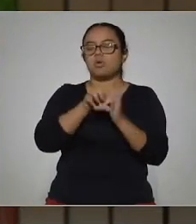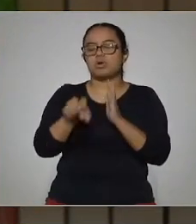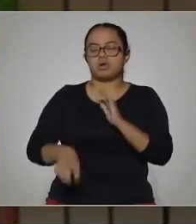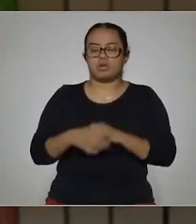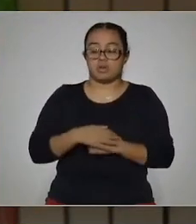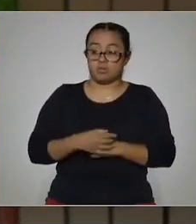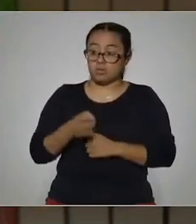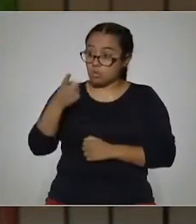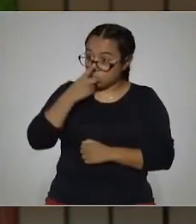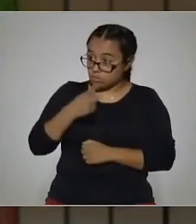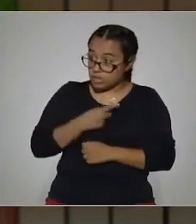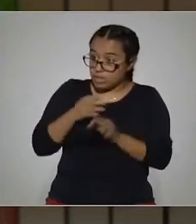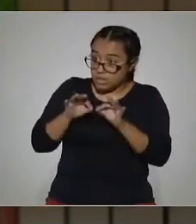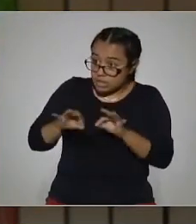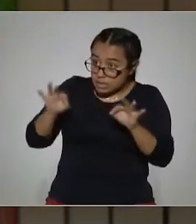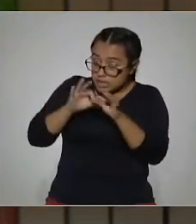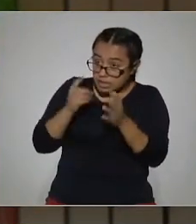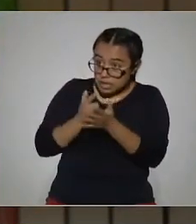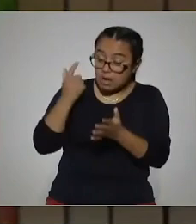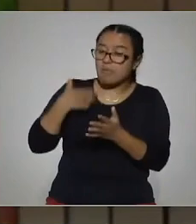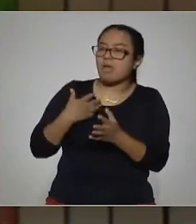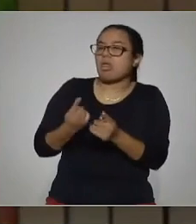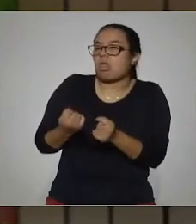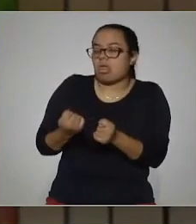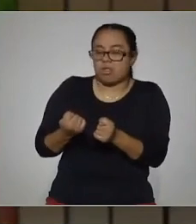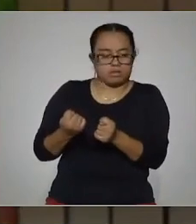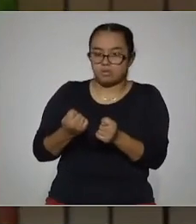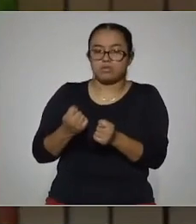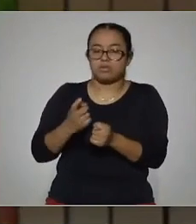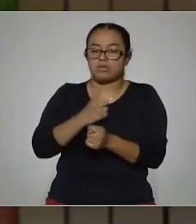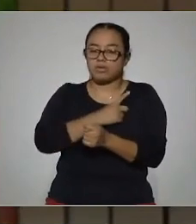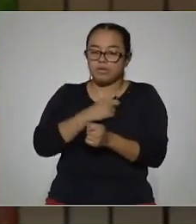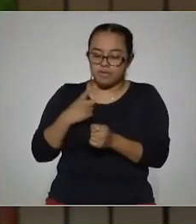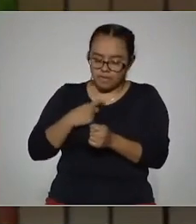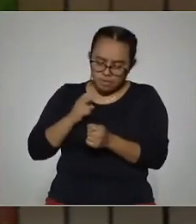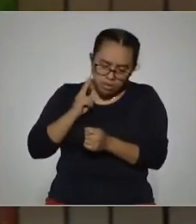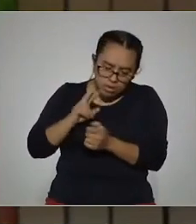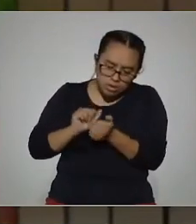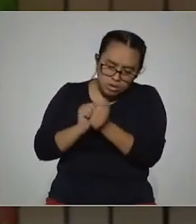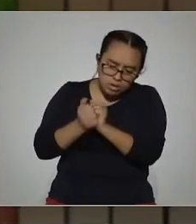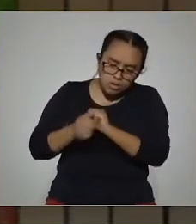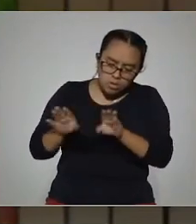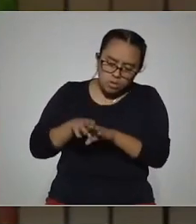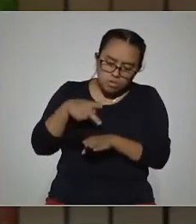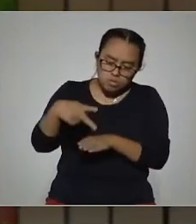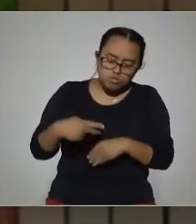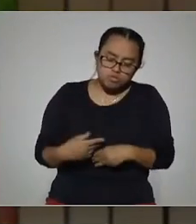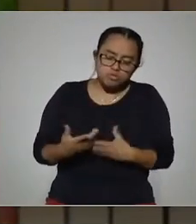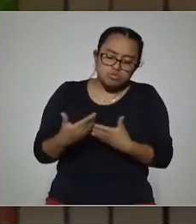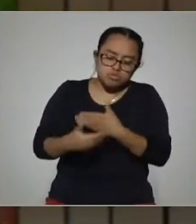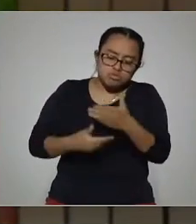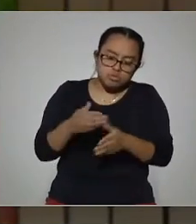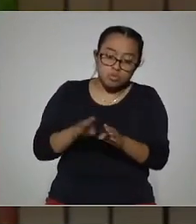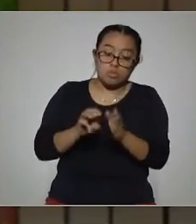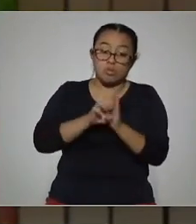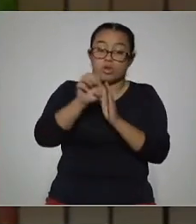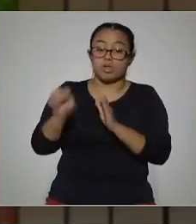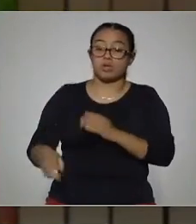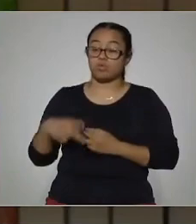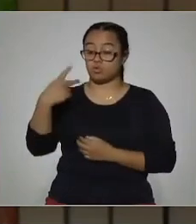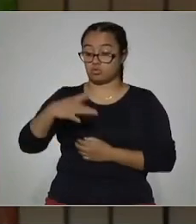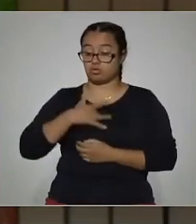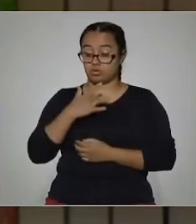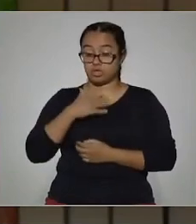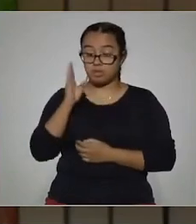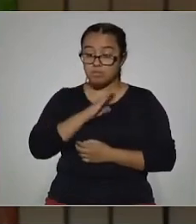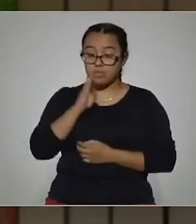algún diagnóstico de importancia. No evaluar en tiempo la evolución del paciente. Es decir, un efecto secundario que le podríamos